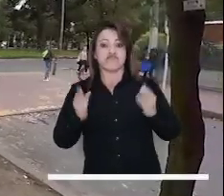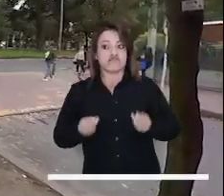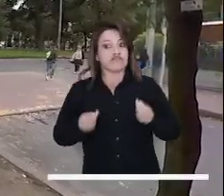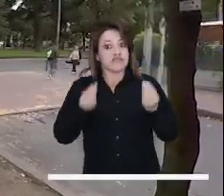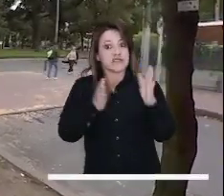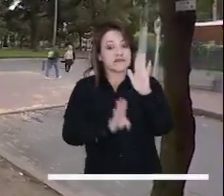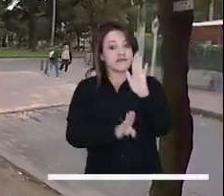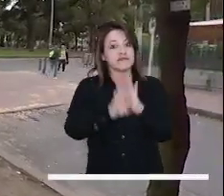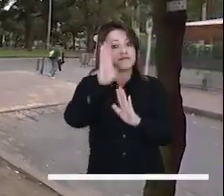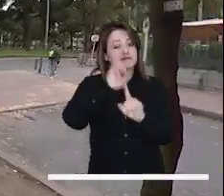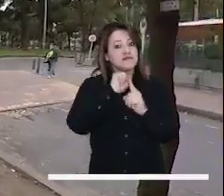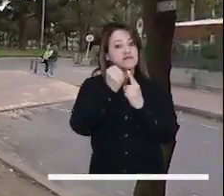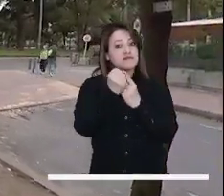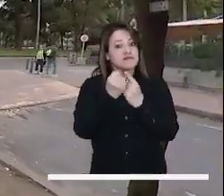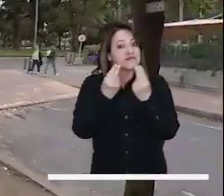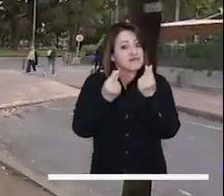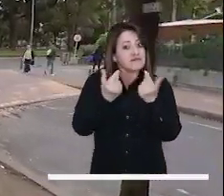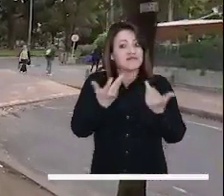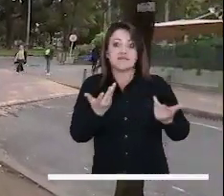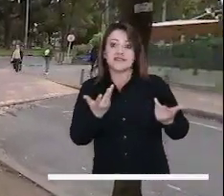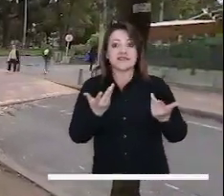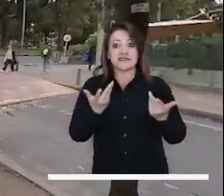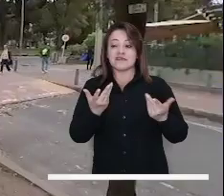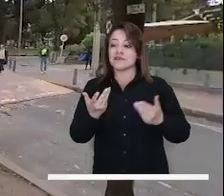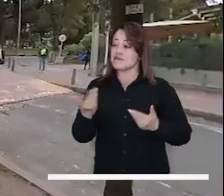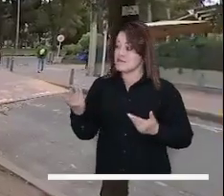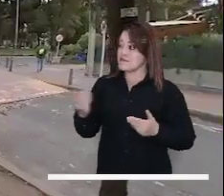aportar al desarrollo económico y social de nuestra ciudad?